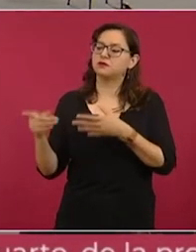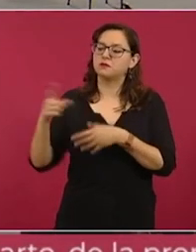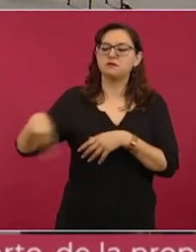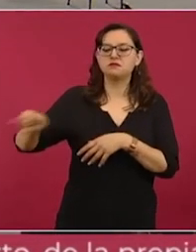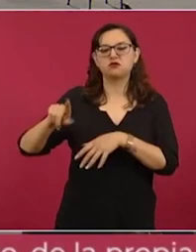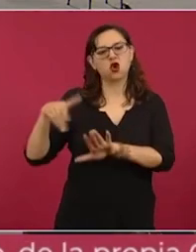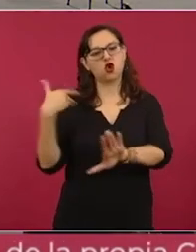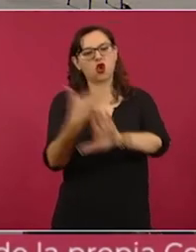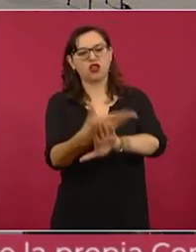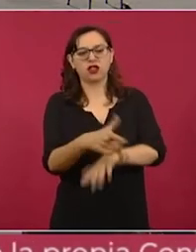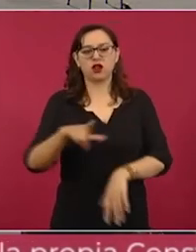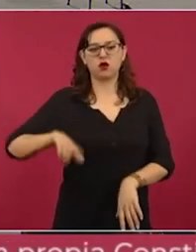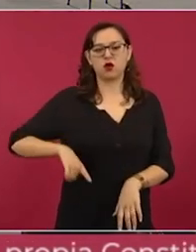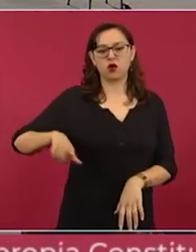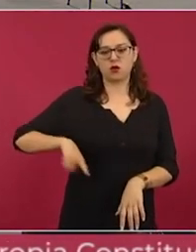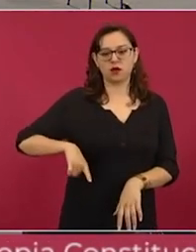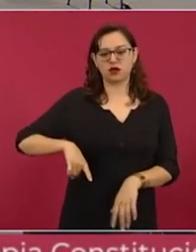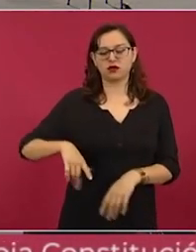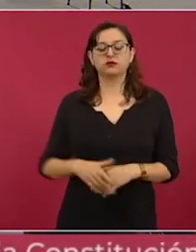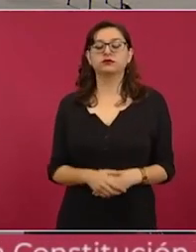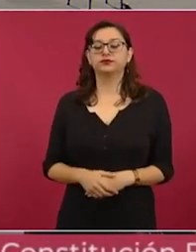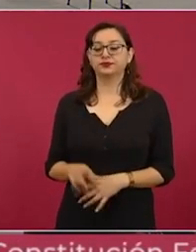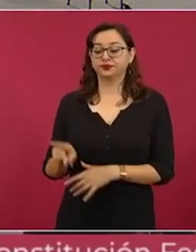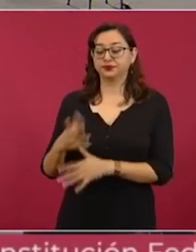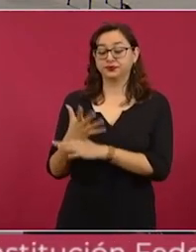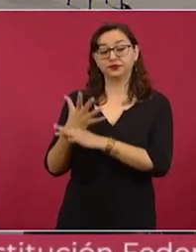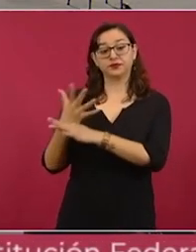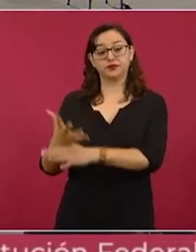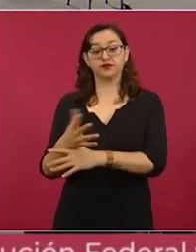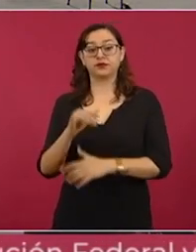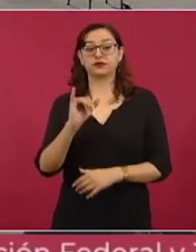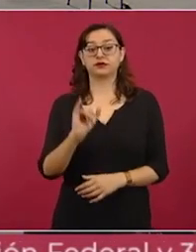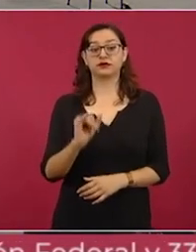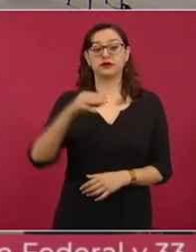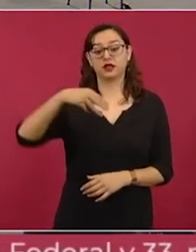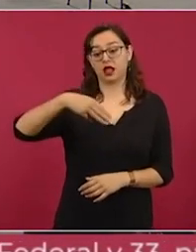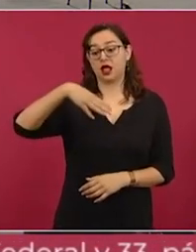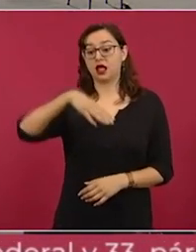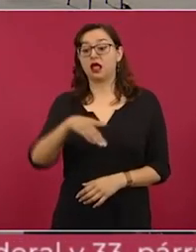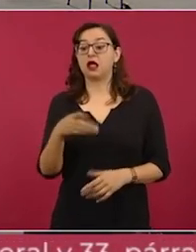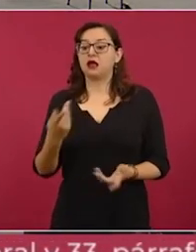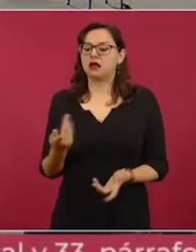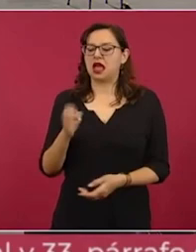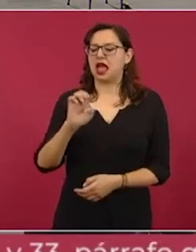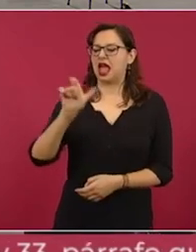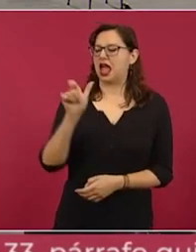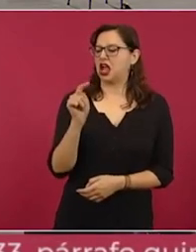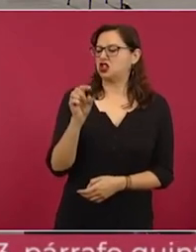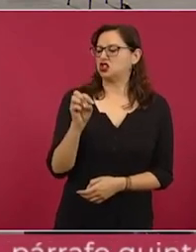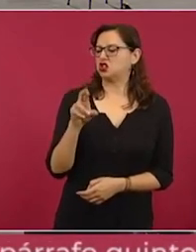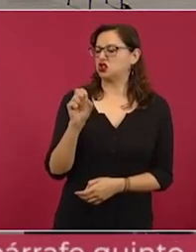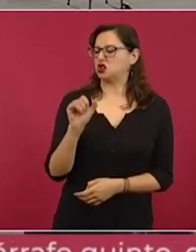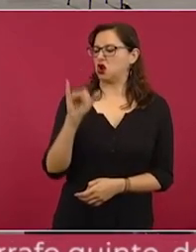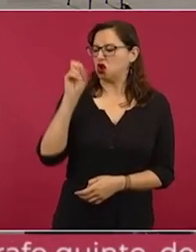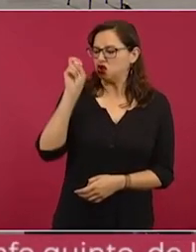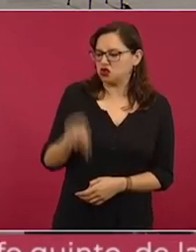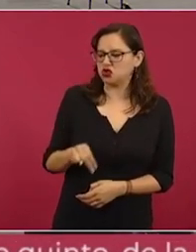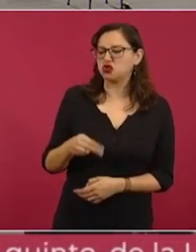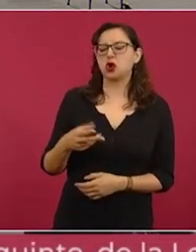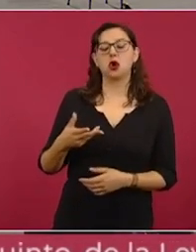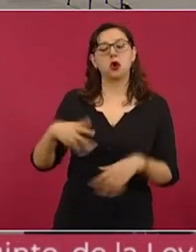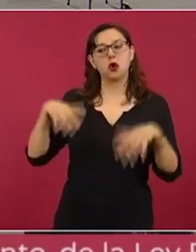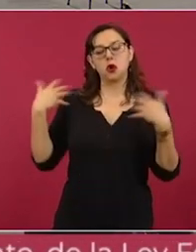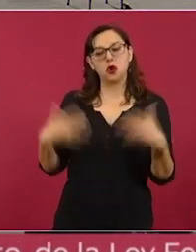Denuncian paisanos extorsión del Instituto Nacional de Migración. Así, con afirmaciones para que se vea.